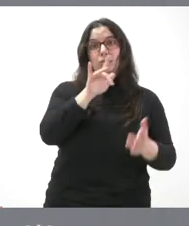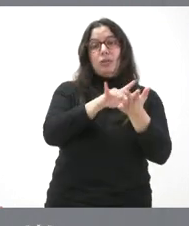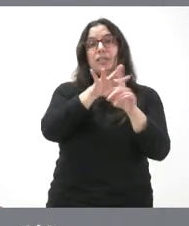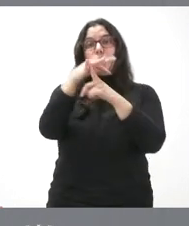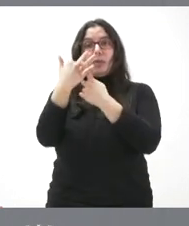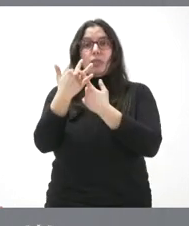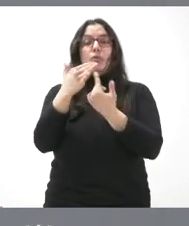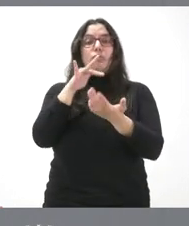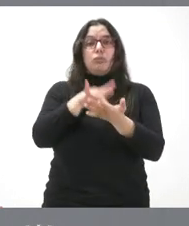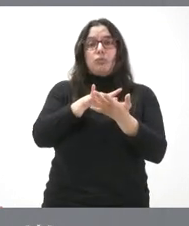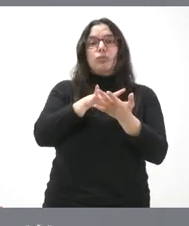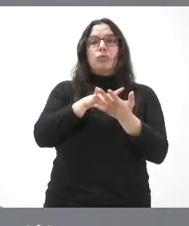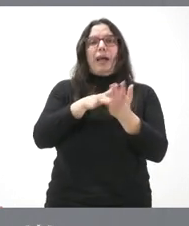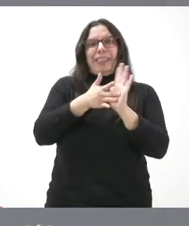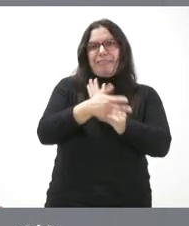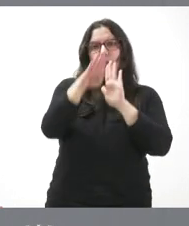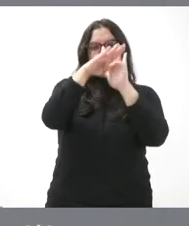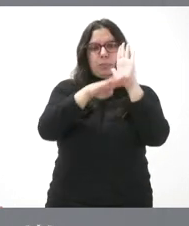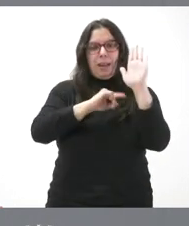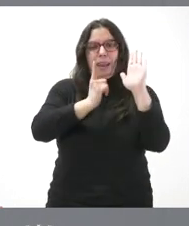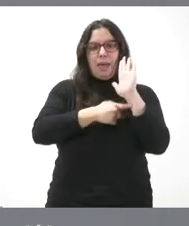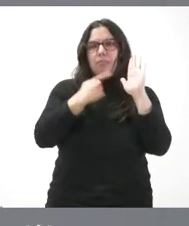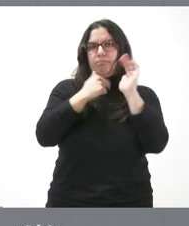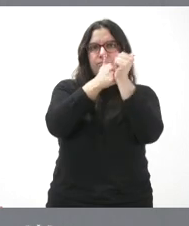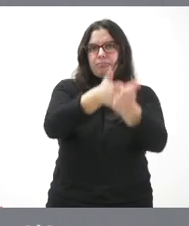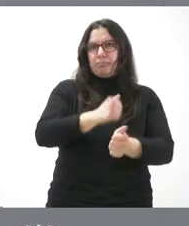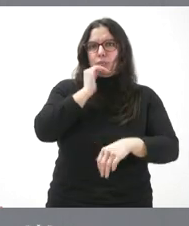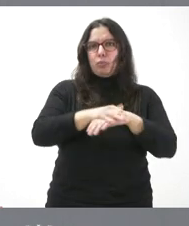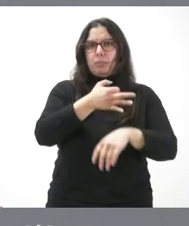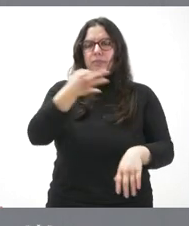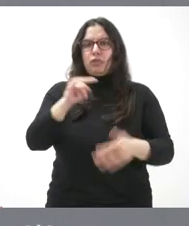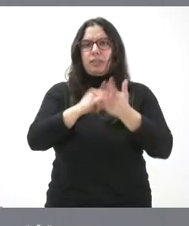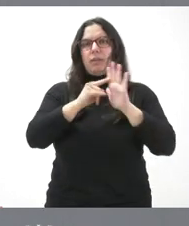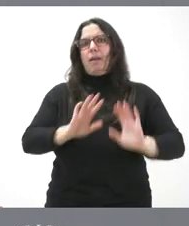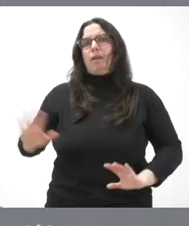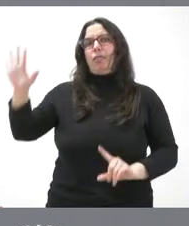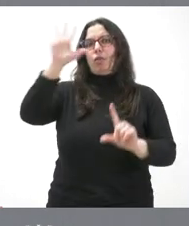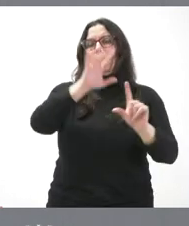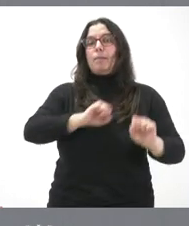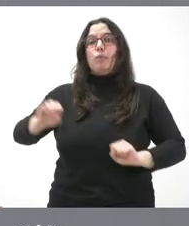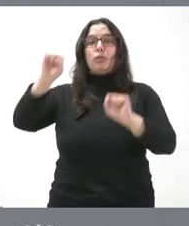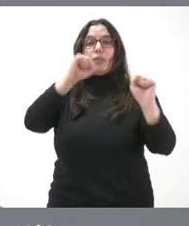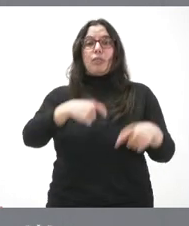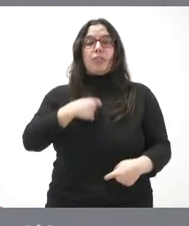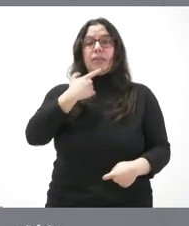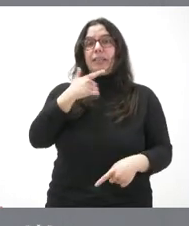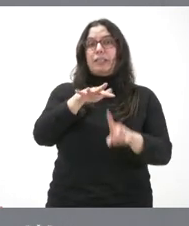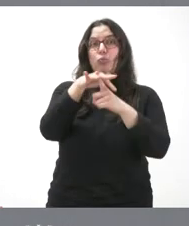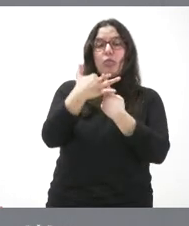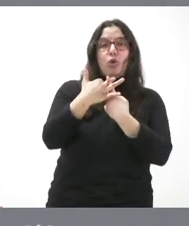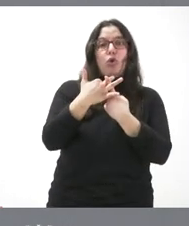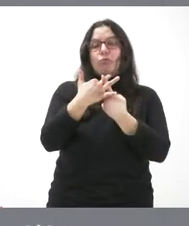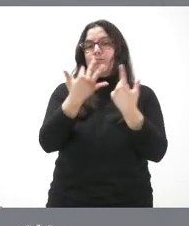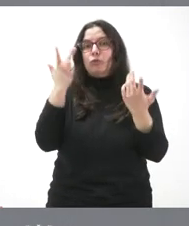una catástrofe en los términos definidas en la ley del Sistema Nacional de Protección Civil como una situación o acontecimiento que altera o